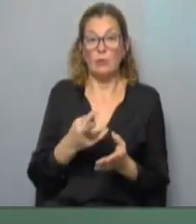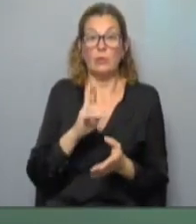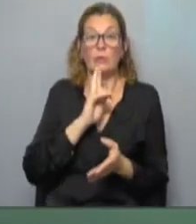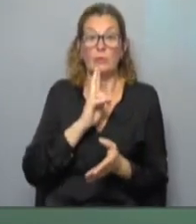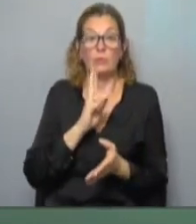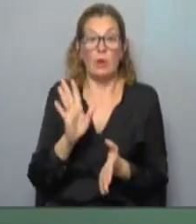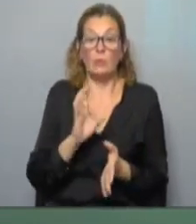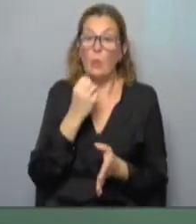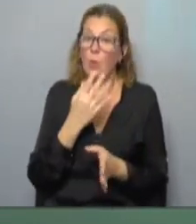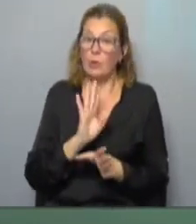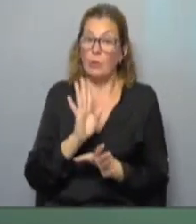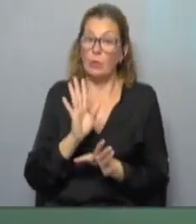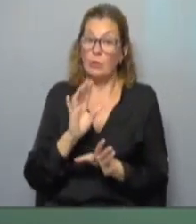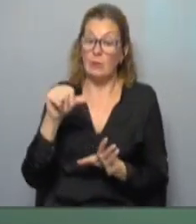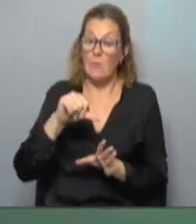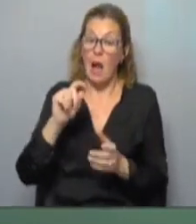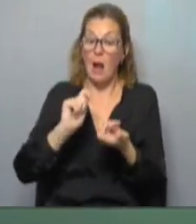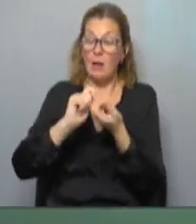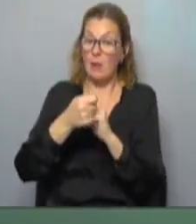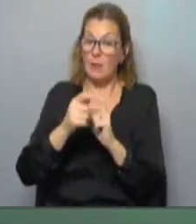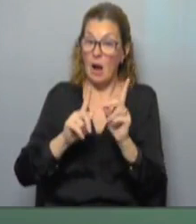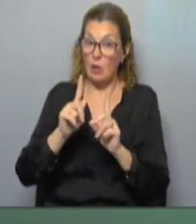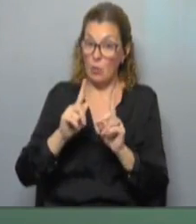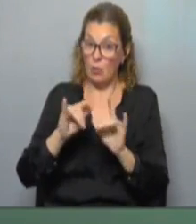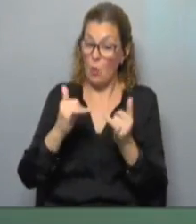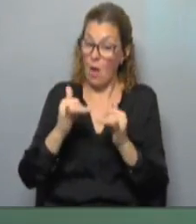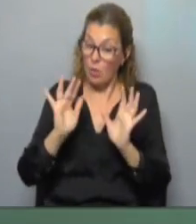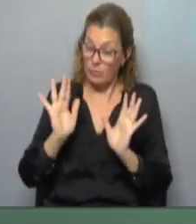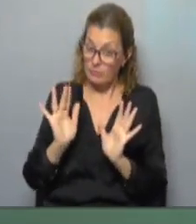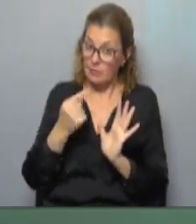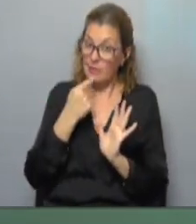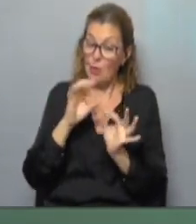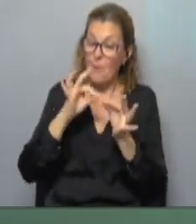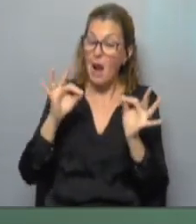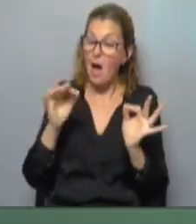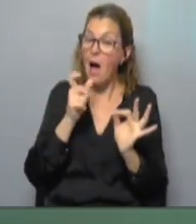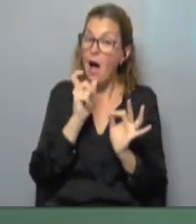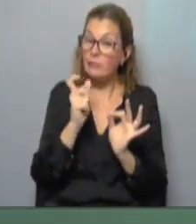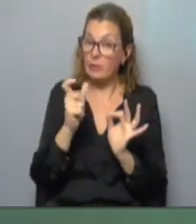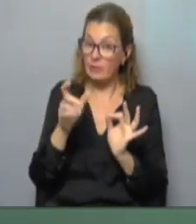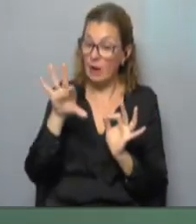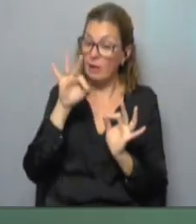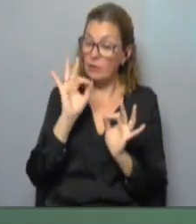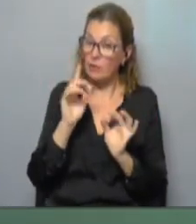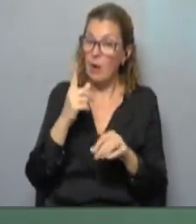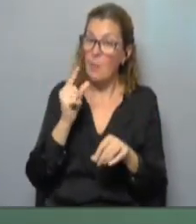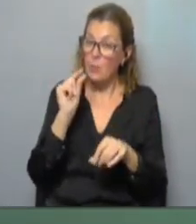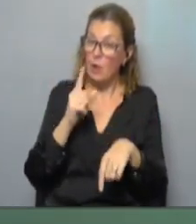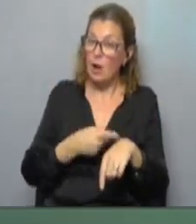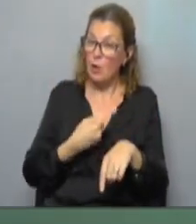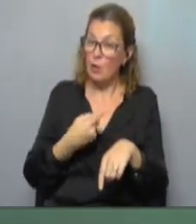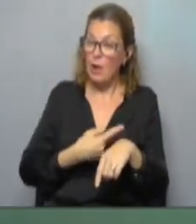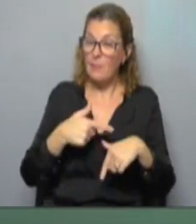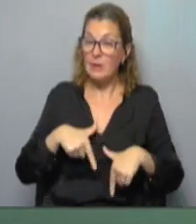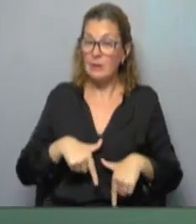resultados no son buenos no está mal cambiar algún jugador. Esa fue textualmente la metáfora que eligió. Y esto a pocas horas de que un Ministro como